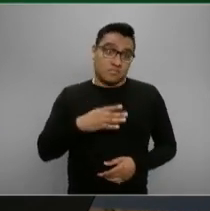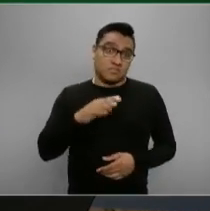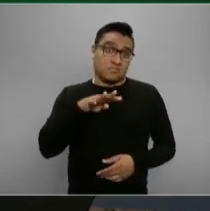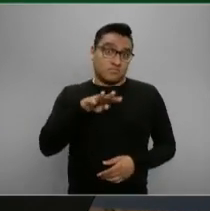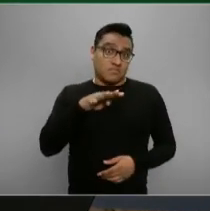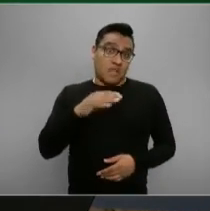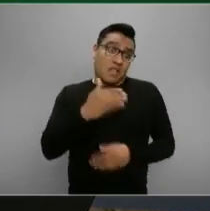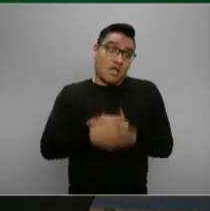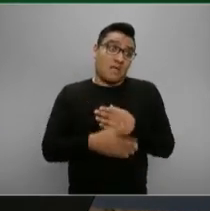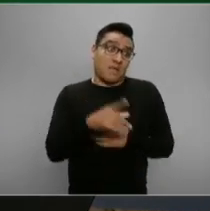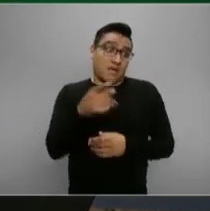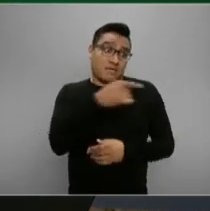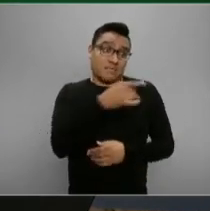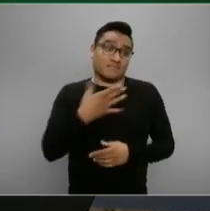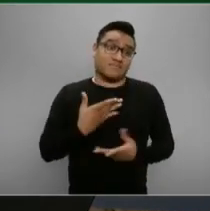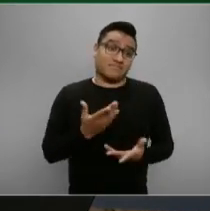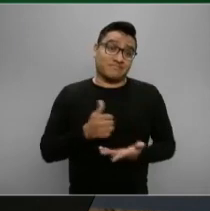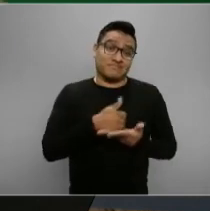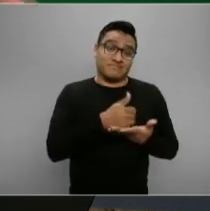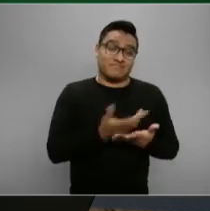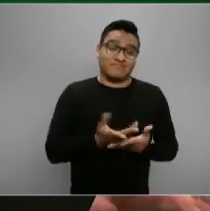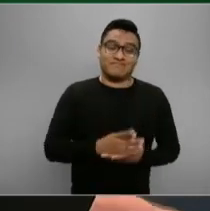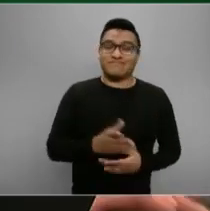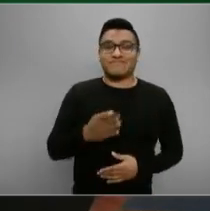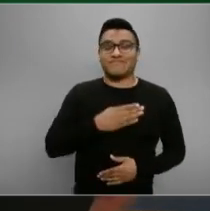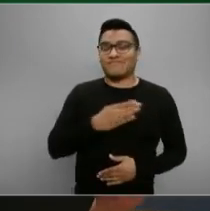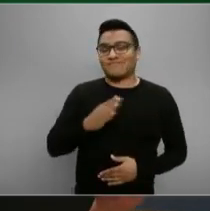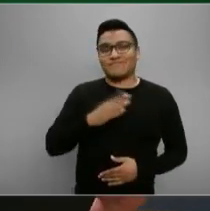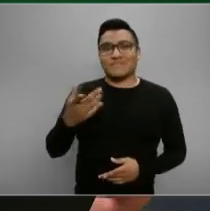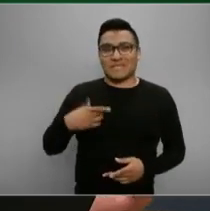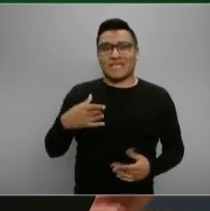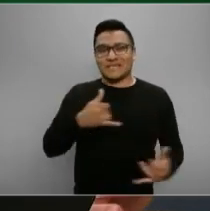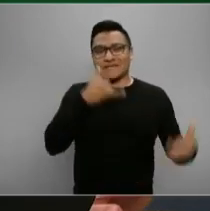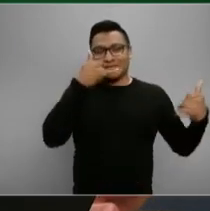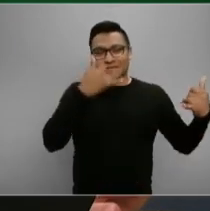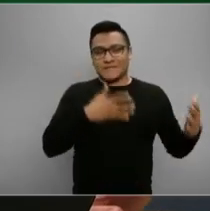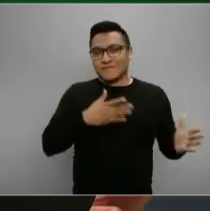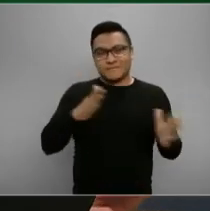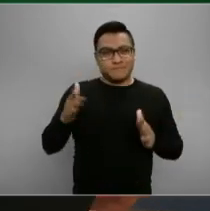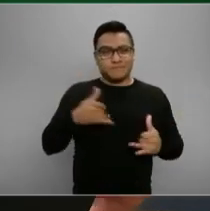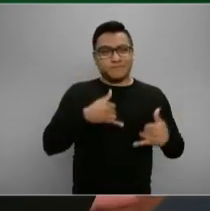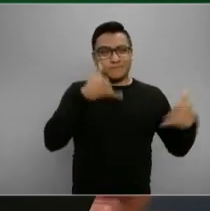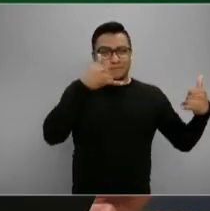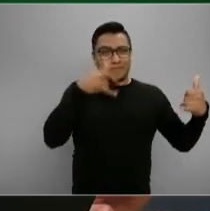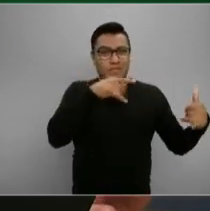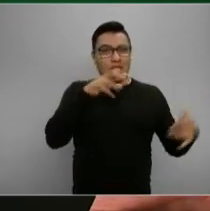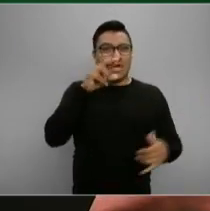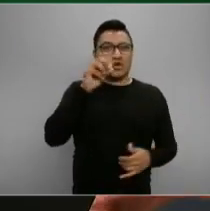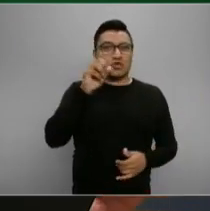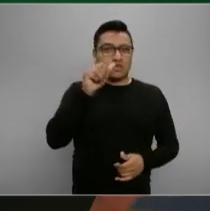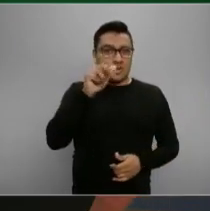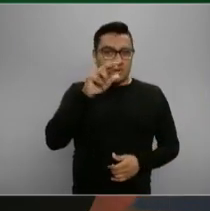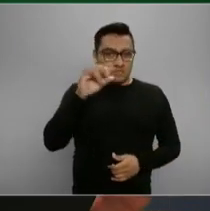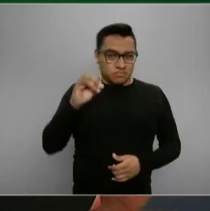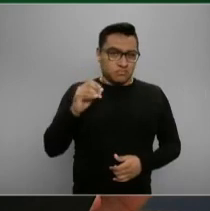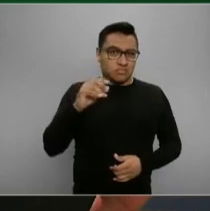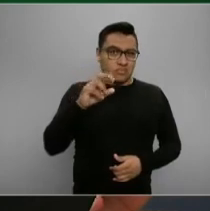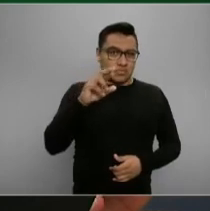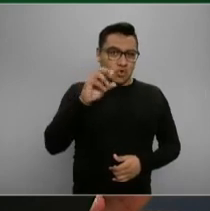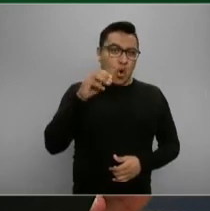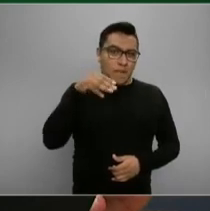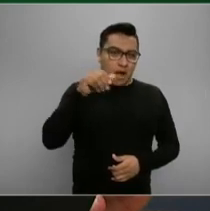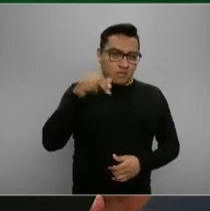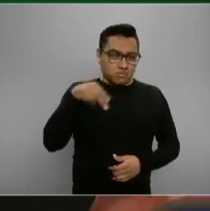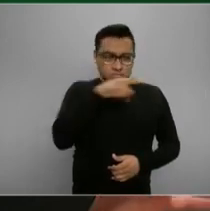Se lo lleva. Bueno, tenemos efectivamente en la línea al secretario Román Meyer Falcón,